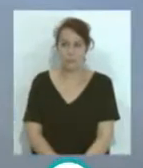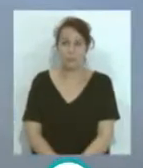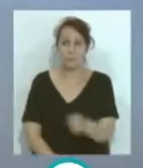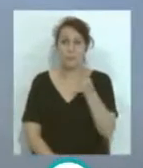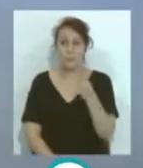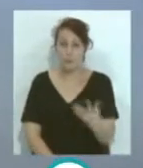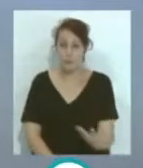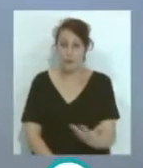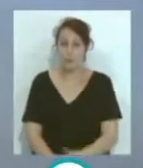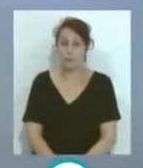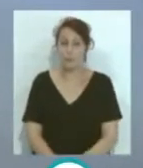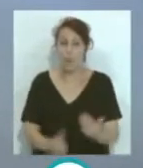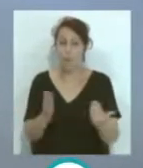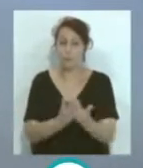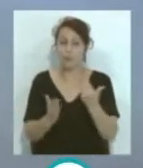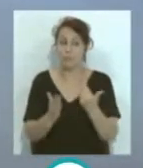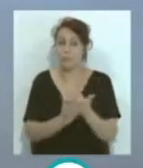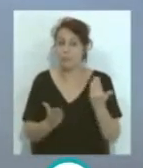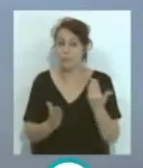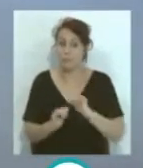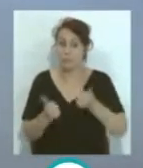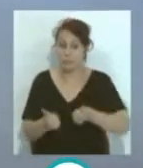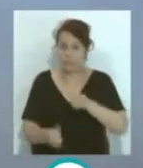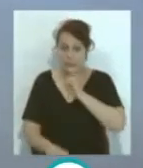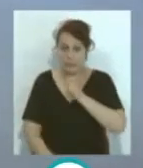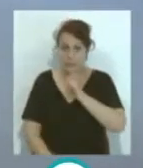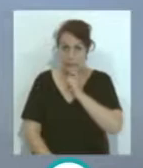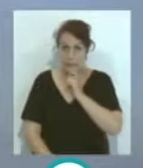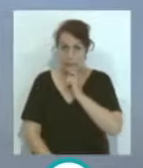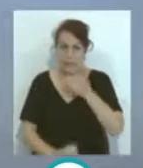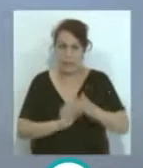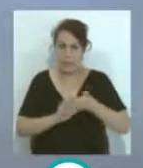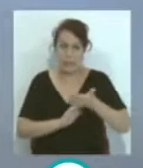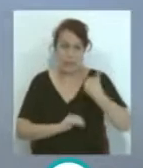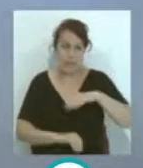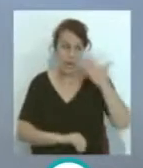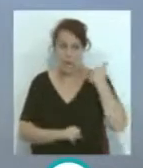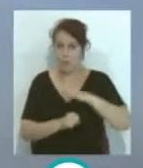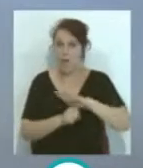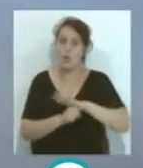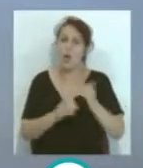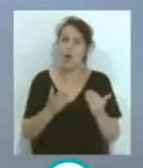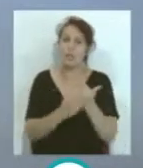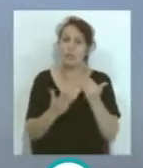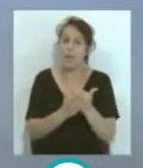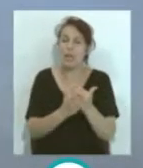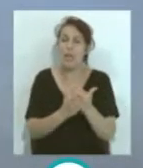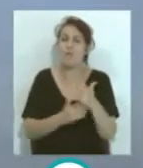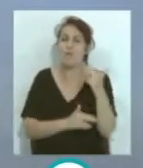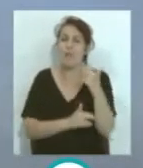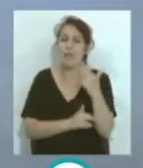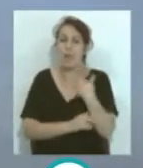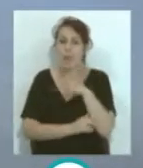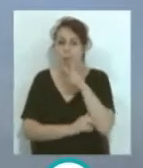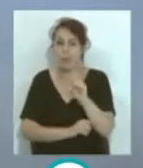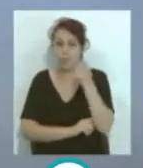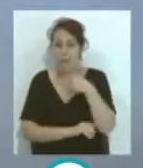Bueno... ...jornada que empezó complicada... ...lo habíamos hablado ayer martes... ...una jornada que donde el viernes ganaba el